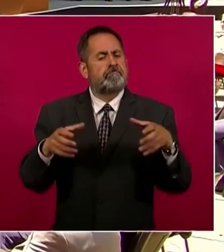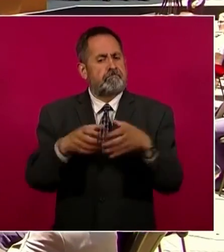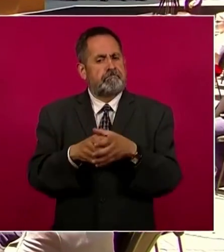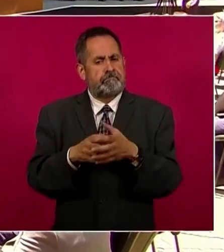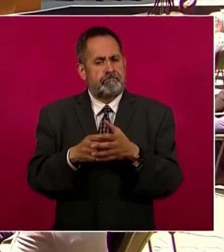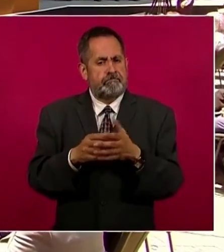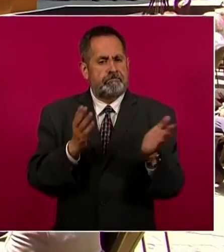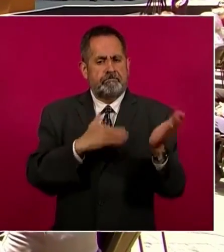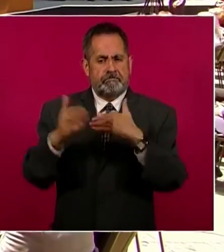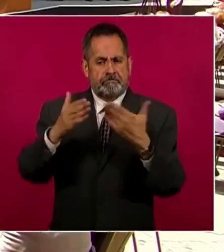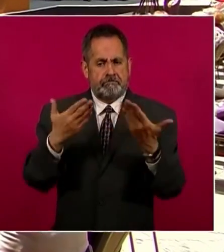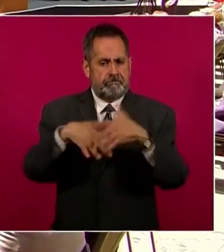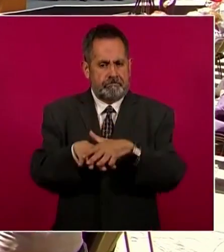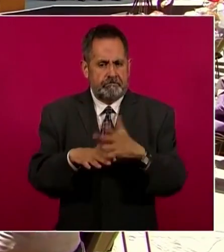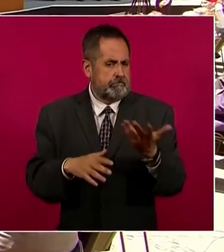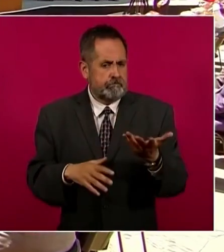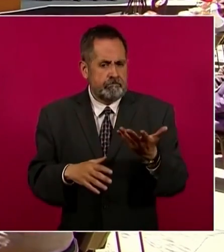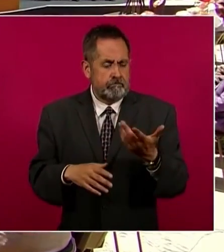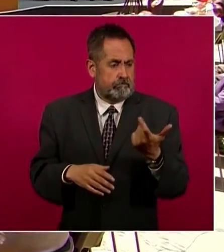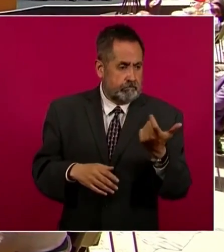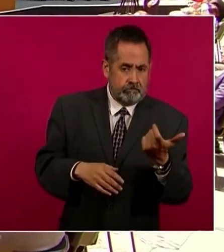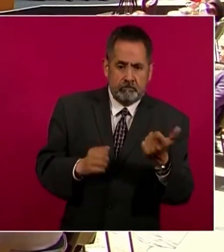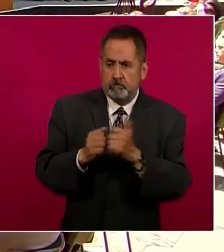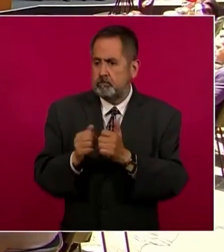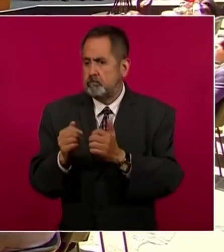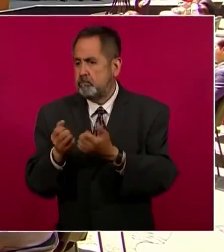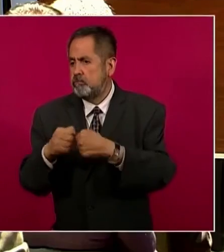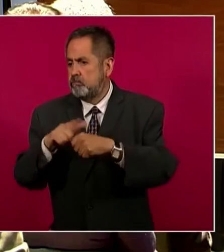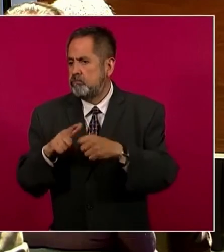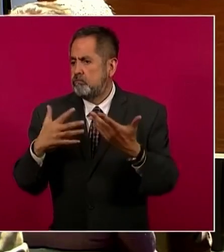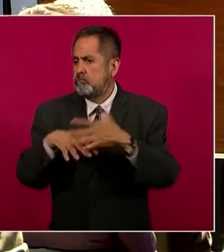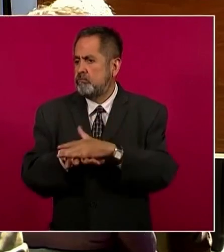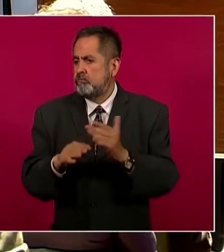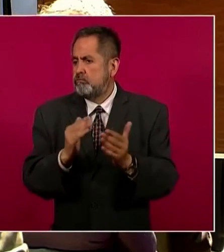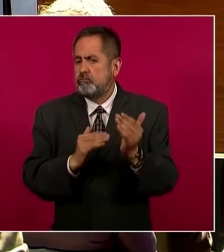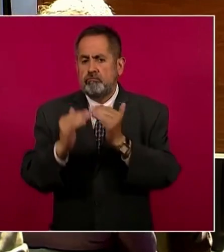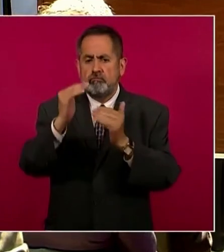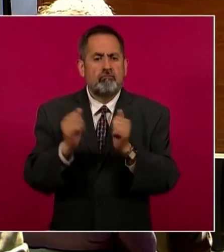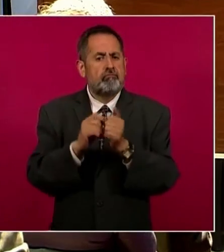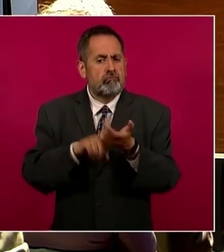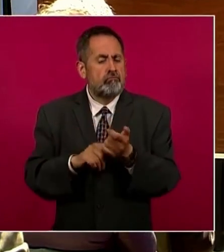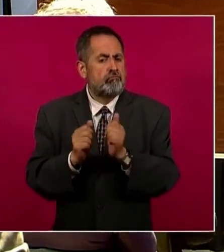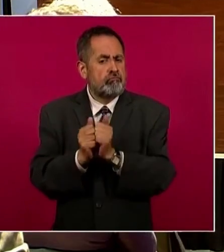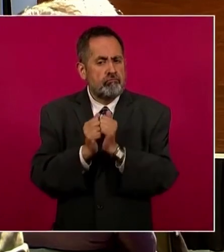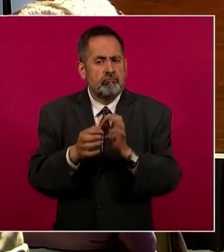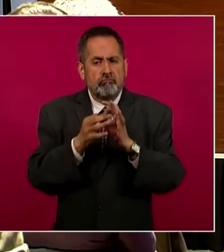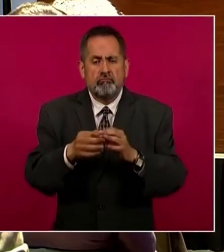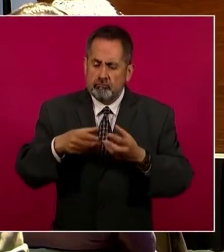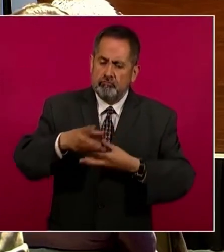quiere decir que el desarrollo económico tiene que ir de la mano del desarrollo social y de la mano del desarrollo ecológico